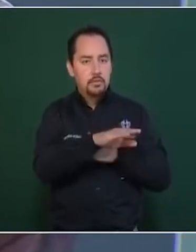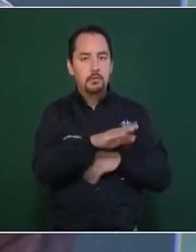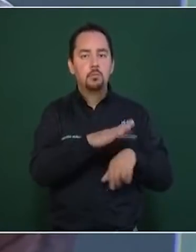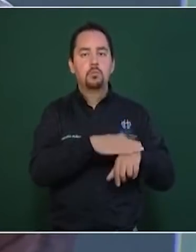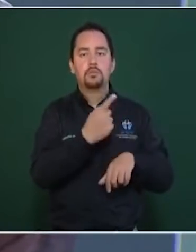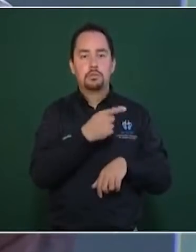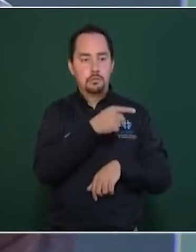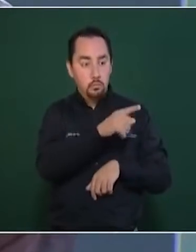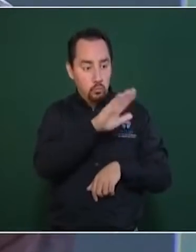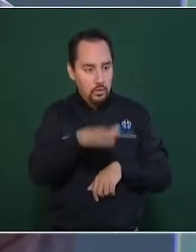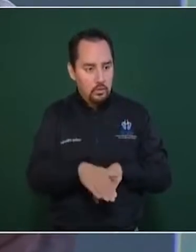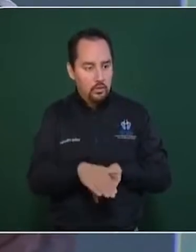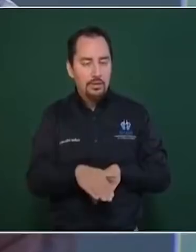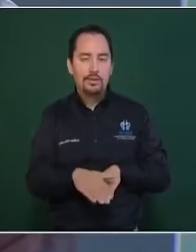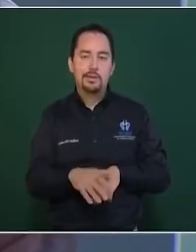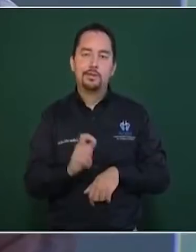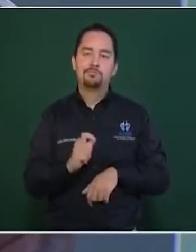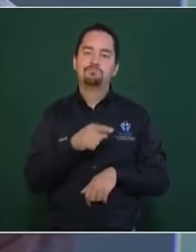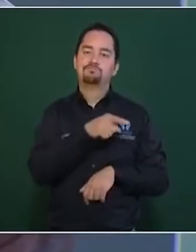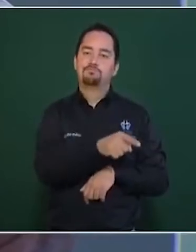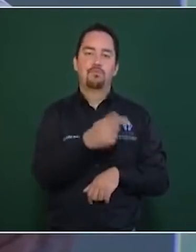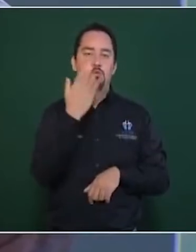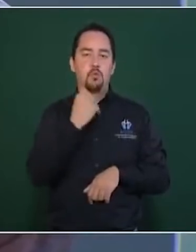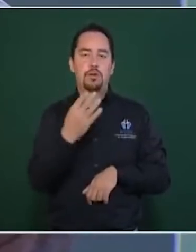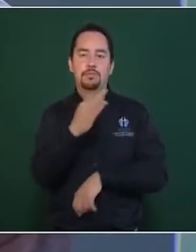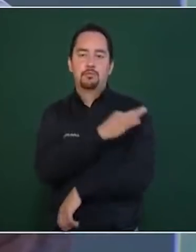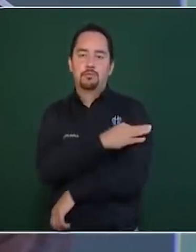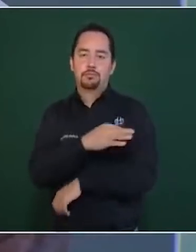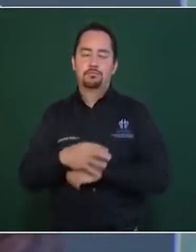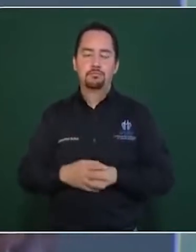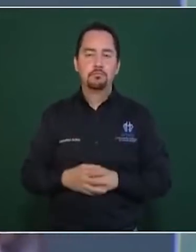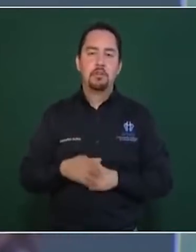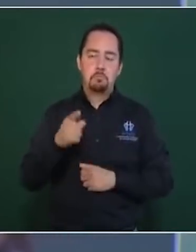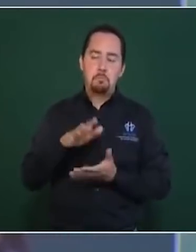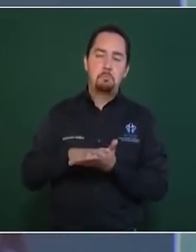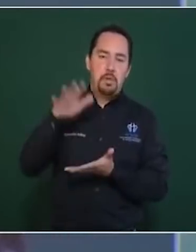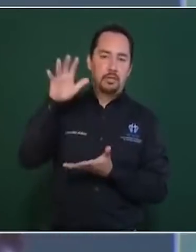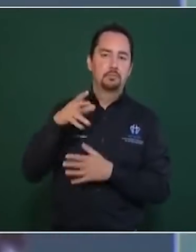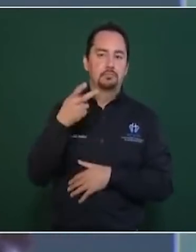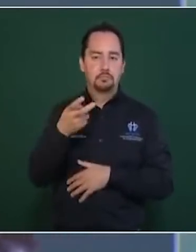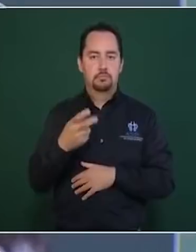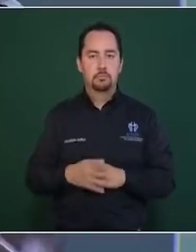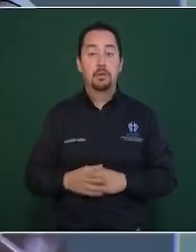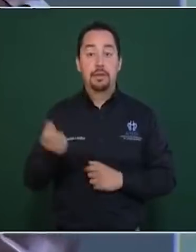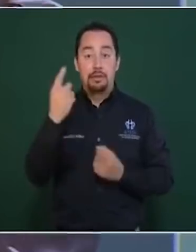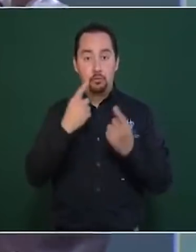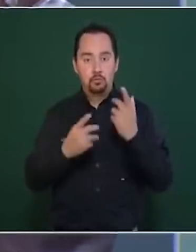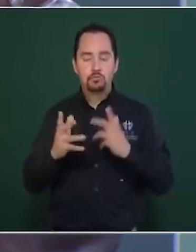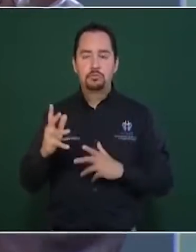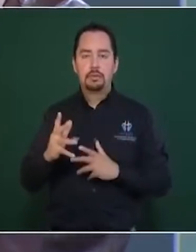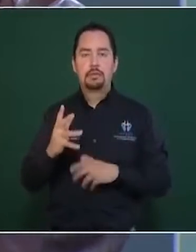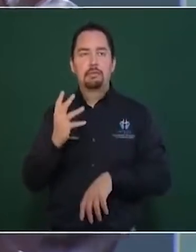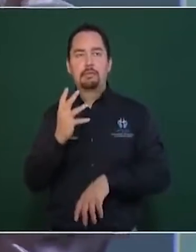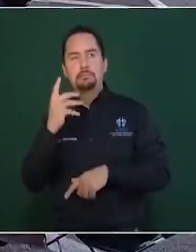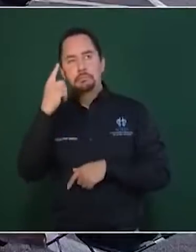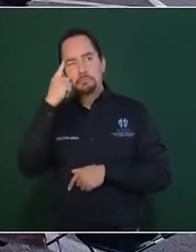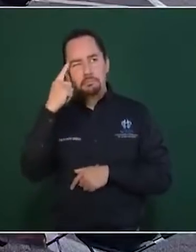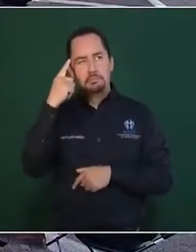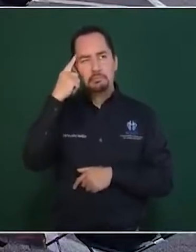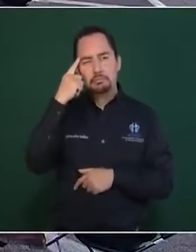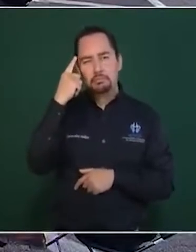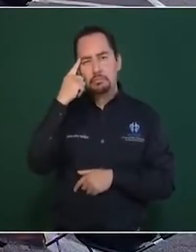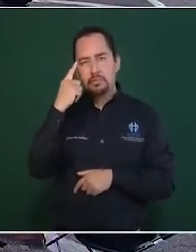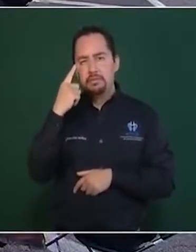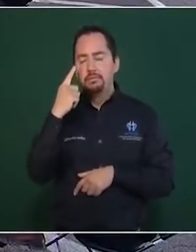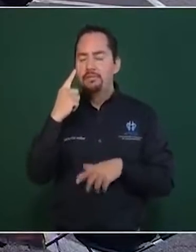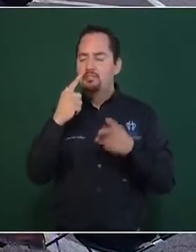en un porcentaje considerable. Entonces, los rezagados, los que lo están pensando, que ya